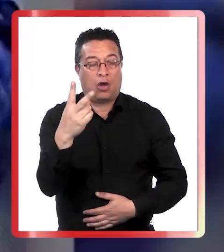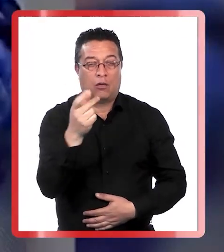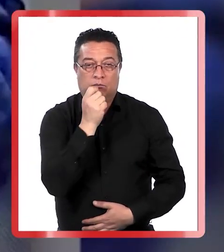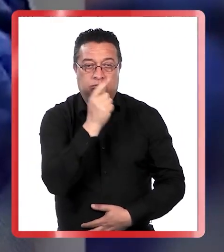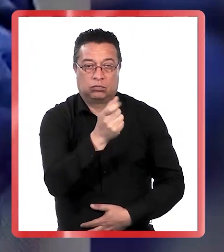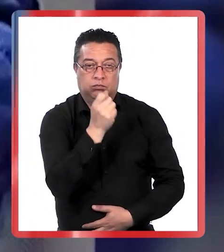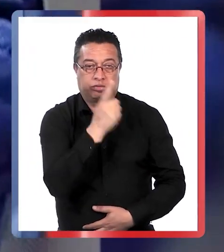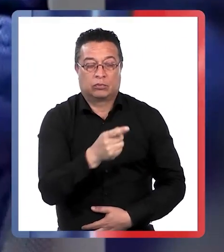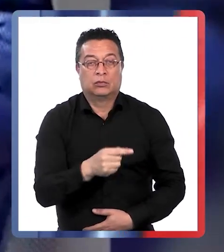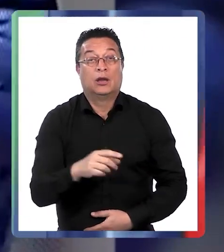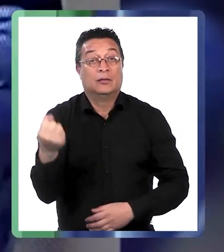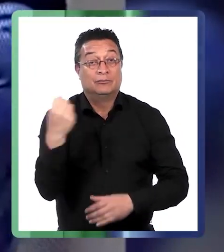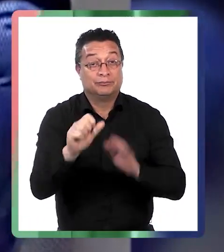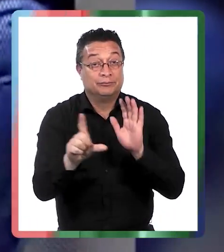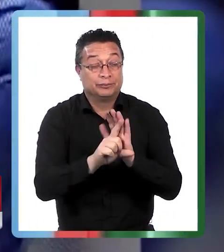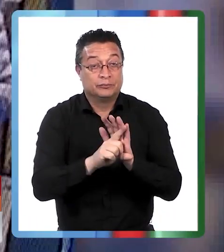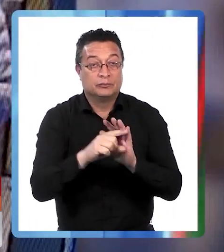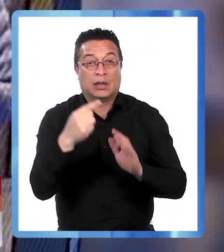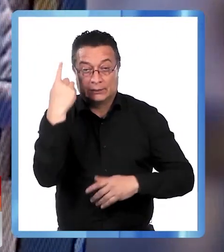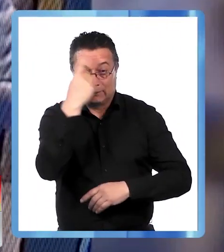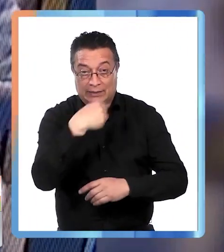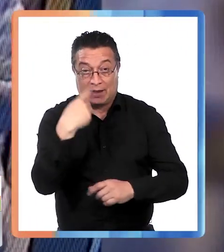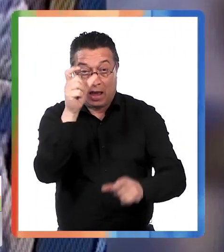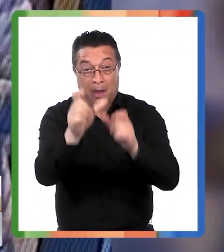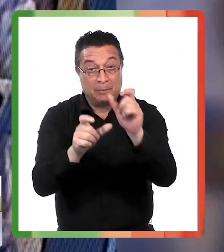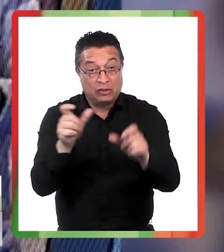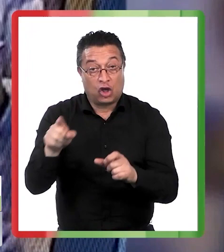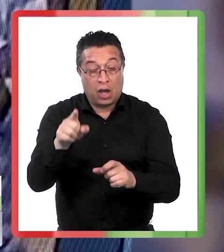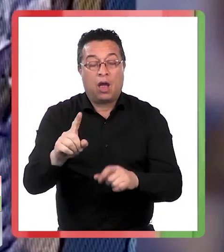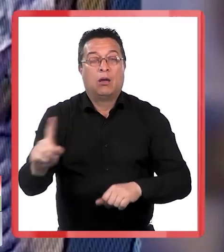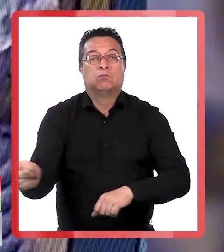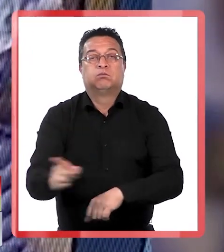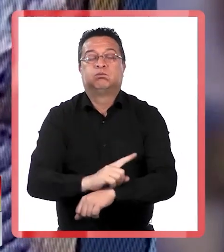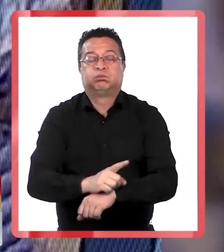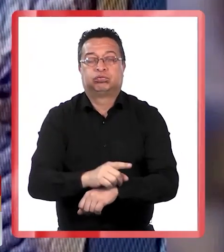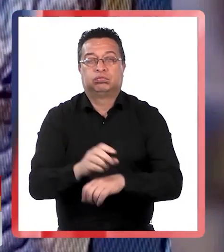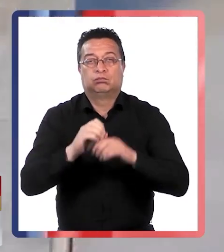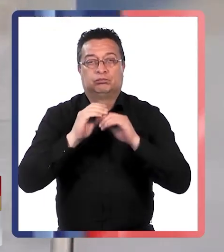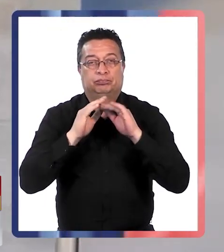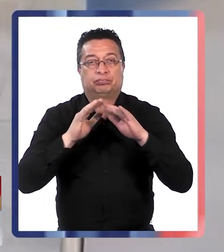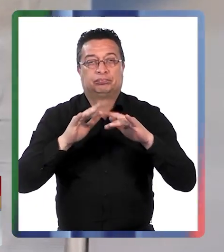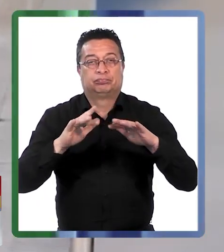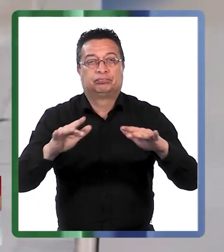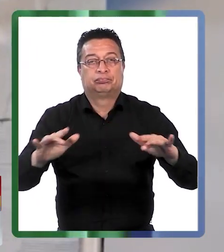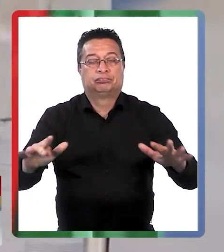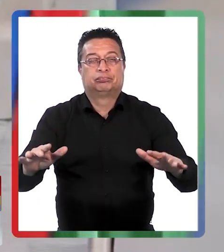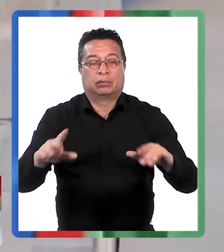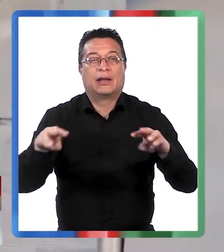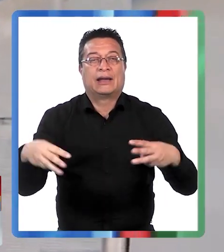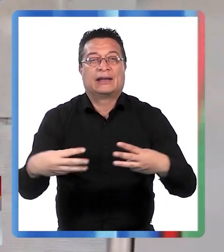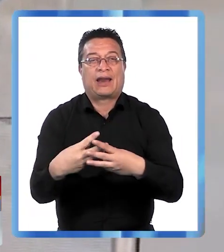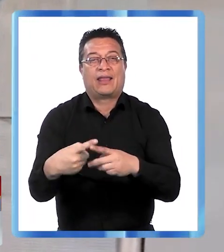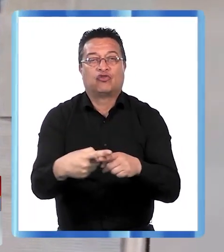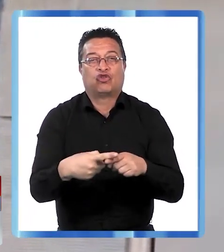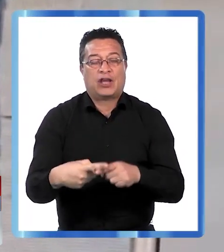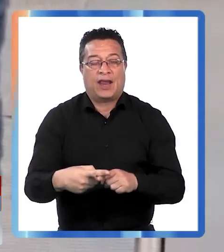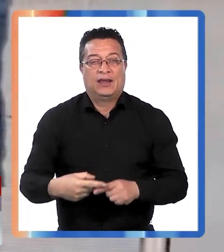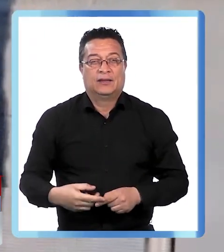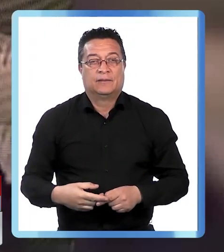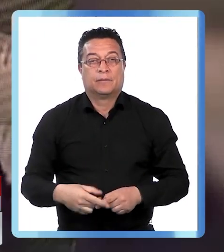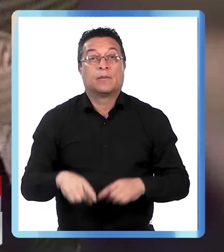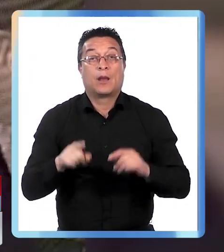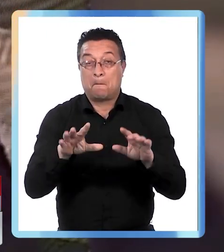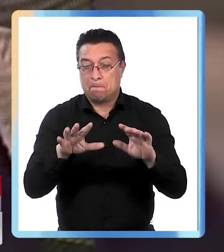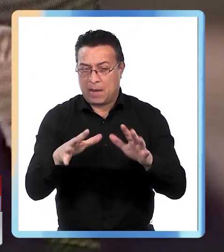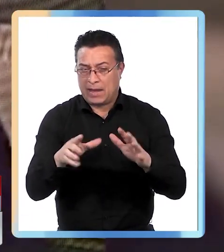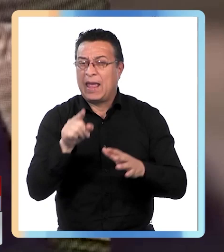de dos denuncias el modo del ilícito y el rostro de estas personas rápidamente fue viralizado a través de las redes sociales